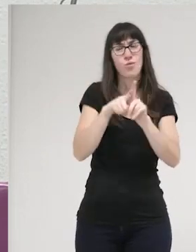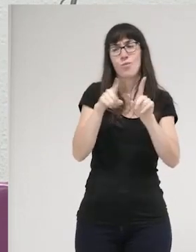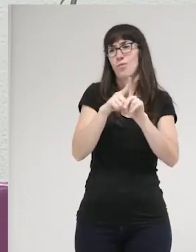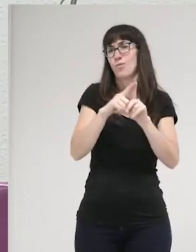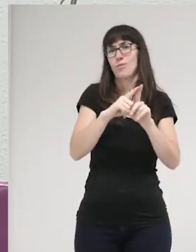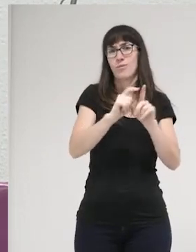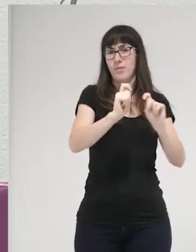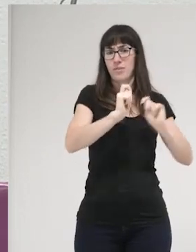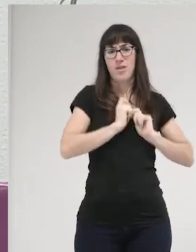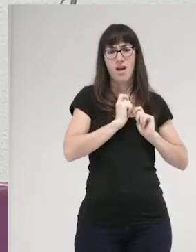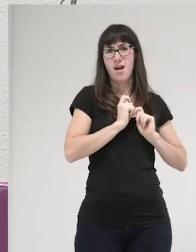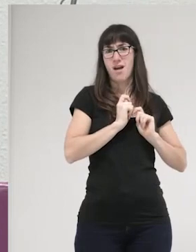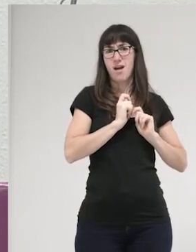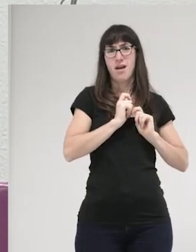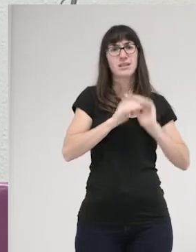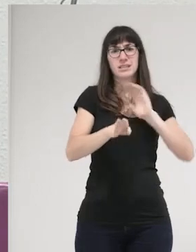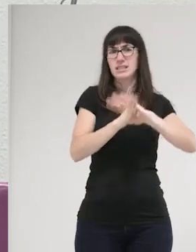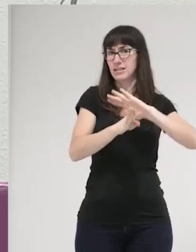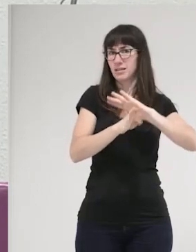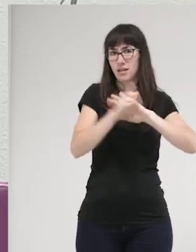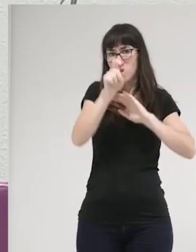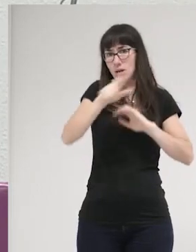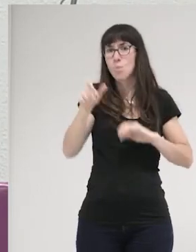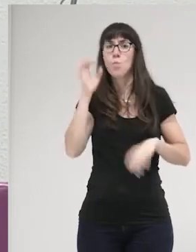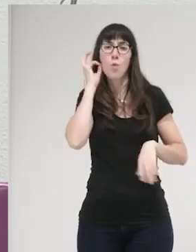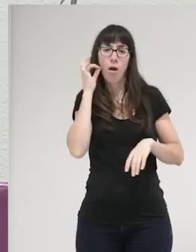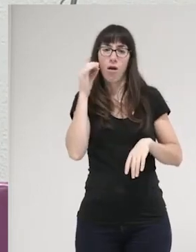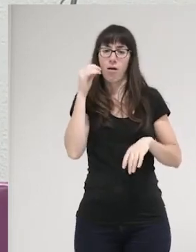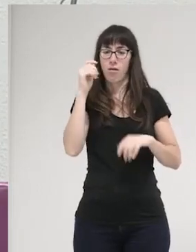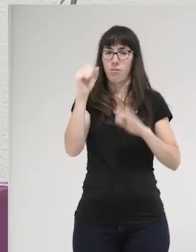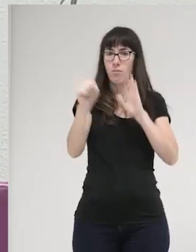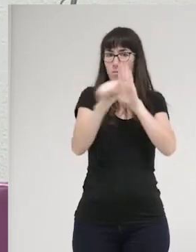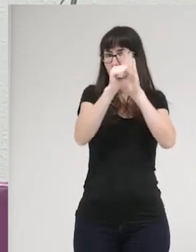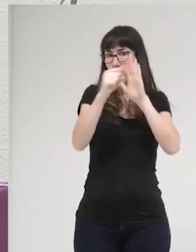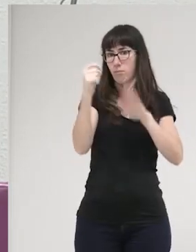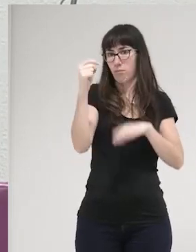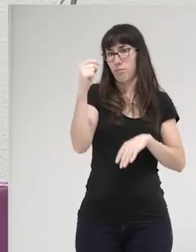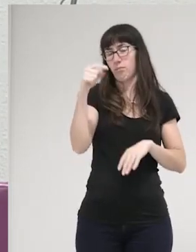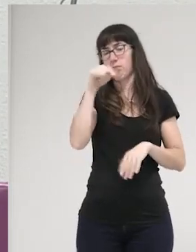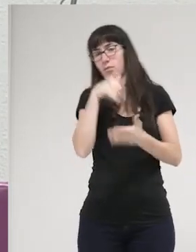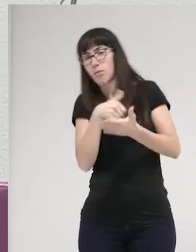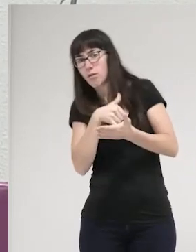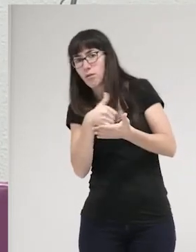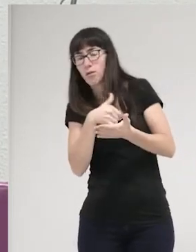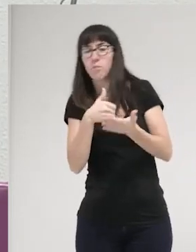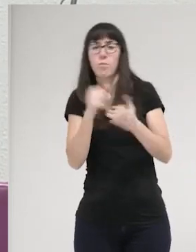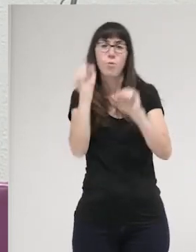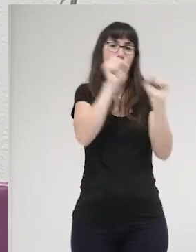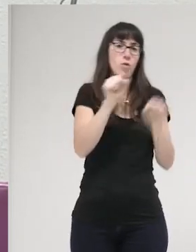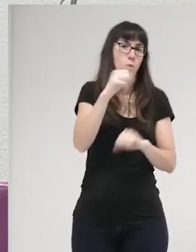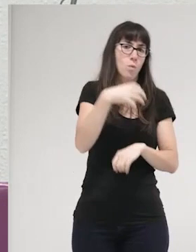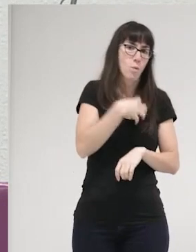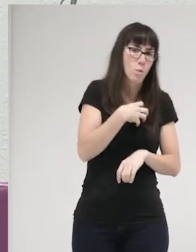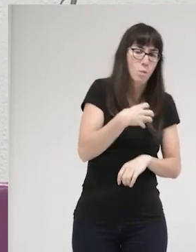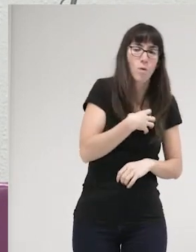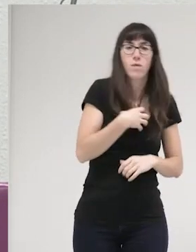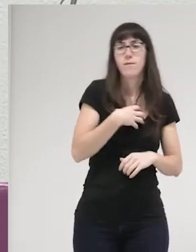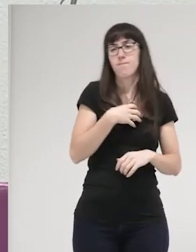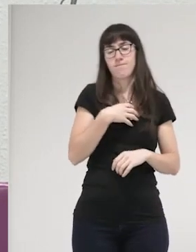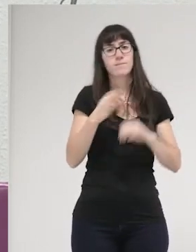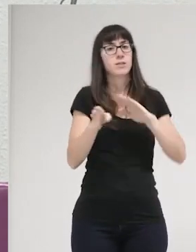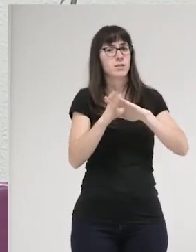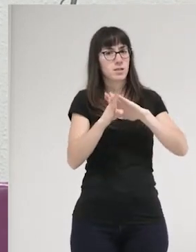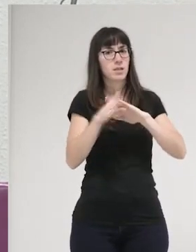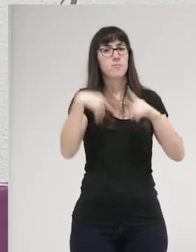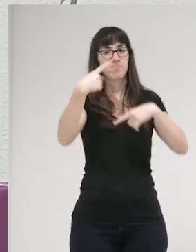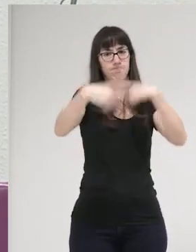estereotipos de mujer débil, vulnerable e incapaz de protegerse y de saber lo que le conviene. No